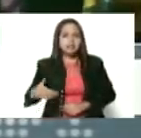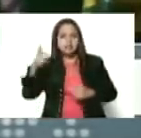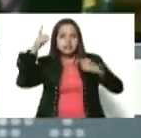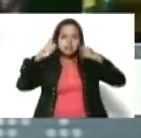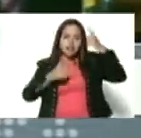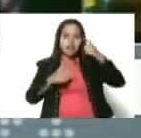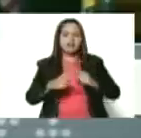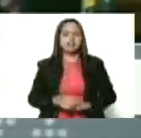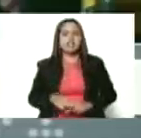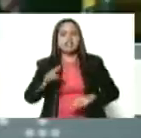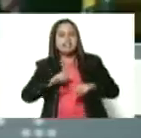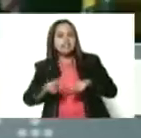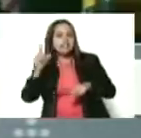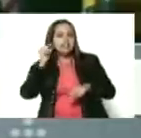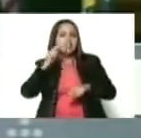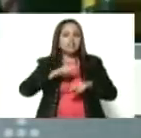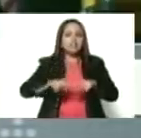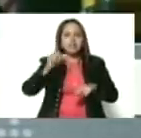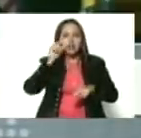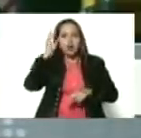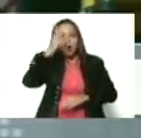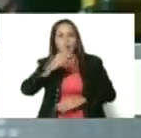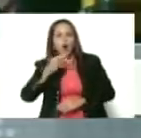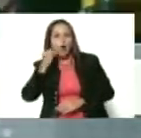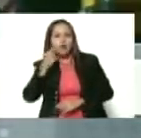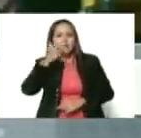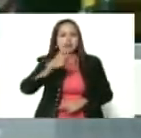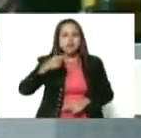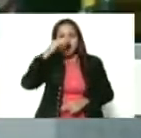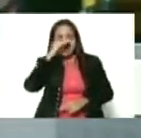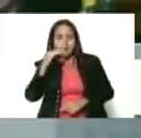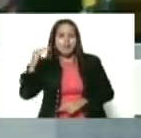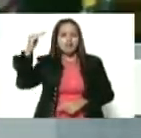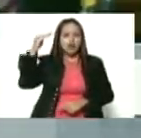Personas muy mayores. Personas en sillas de ruedas.